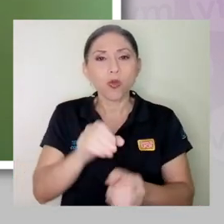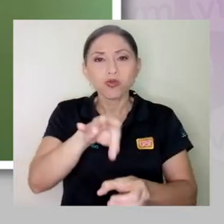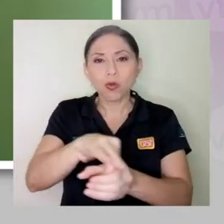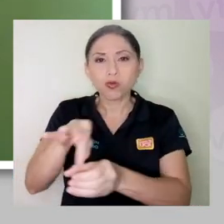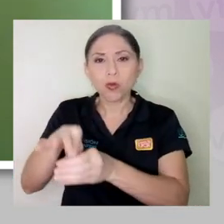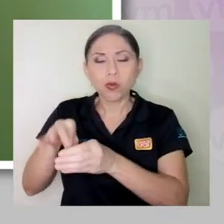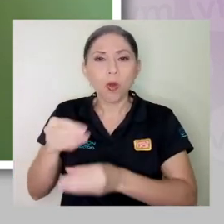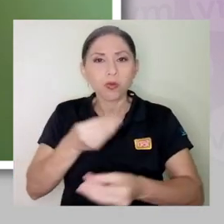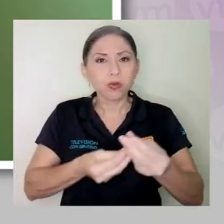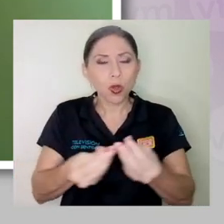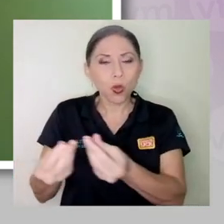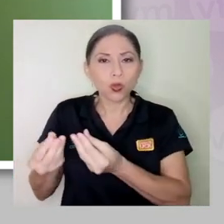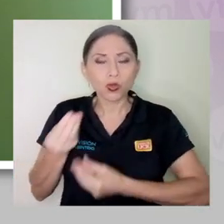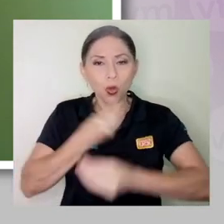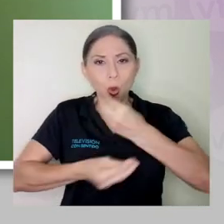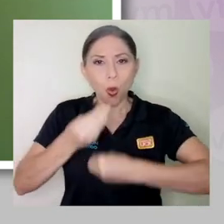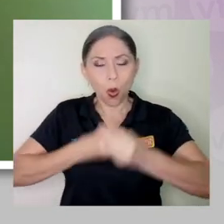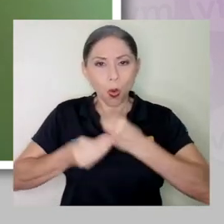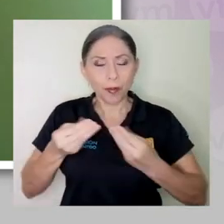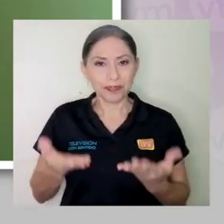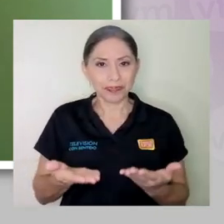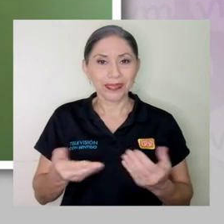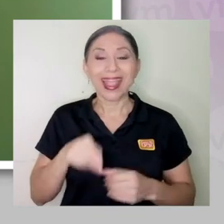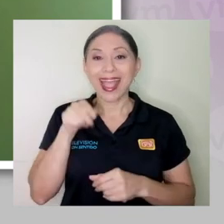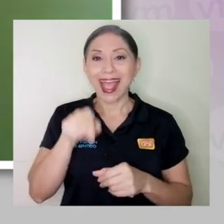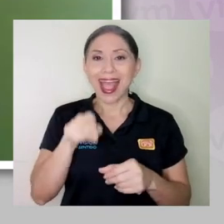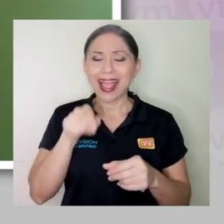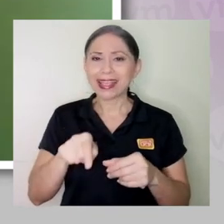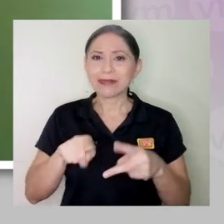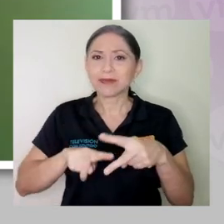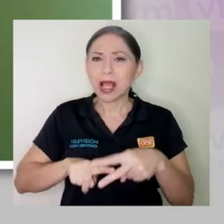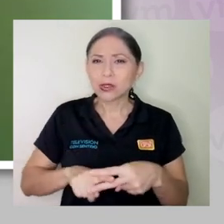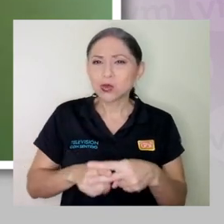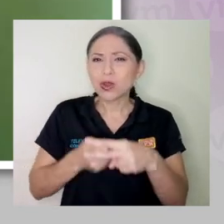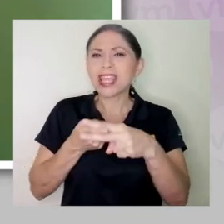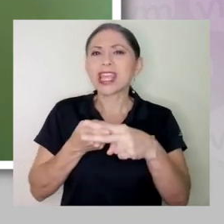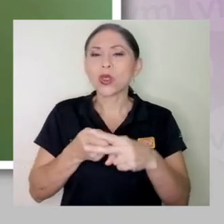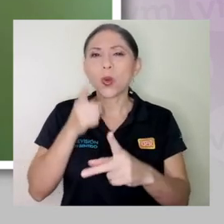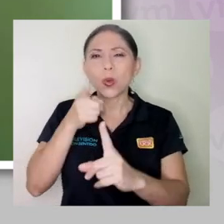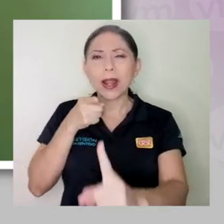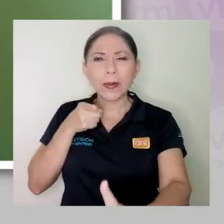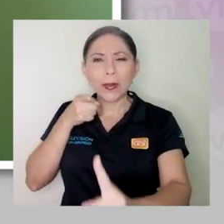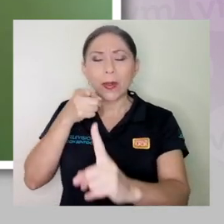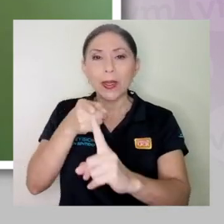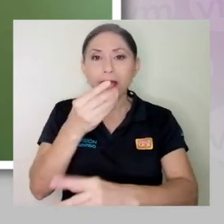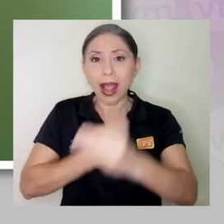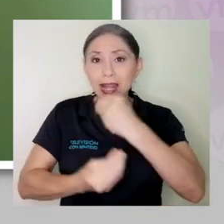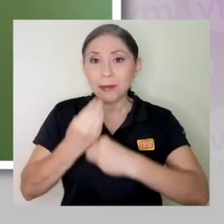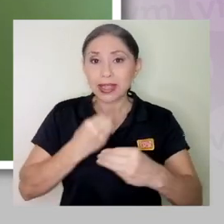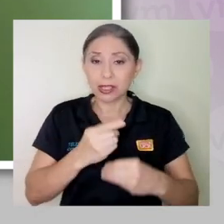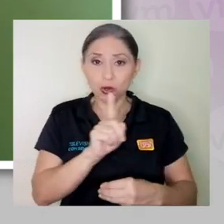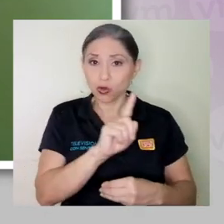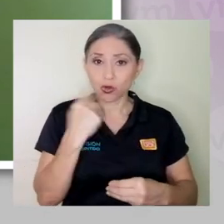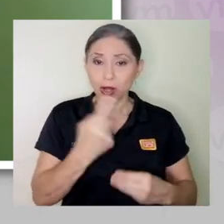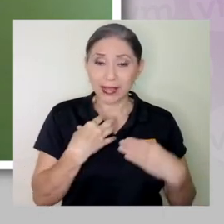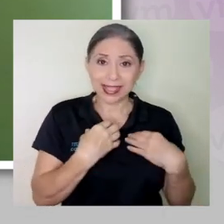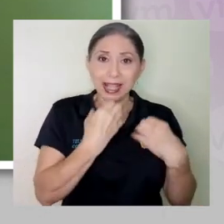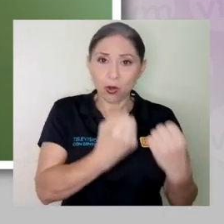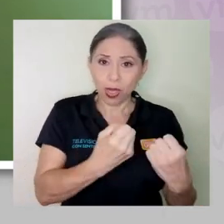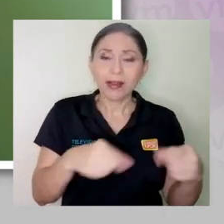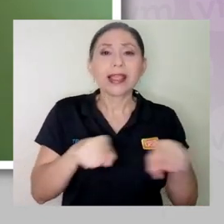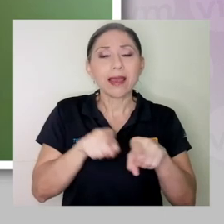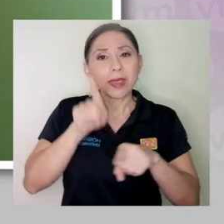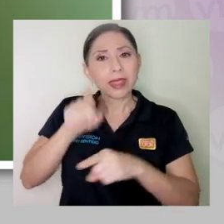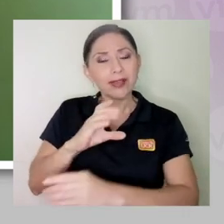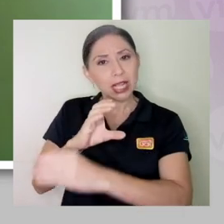consumo de alimentos. Entonces de ahí ha surgido toda la tendencia de que la alimentación no solo debe ser saludable,